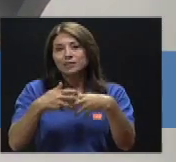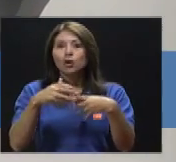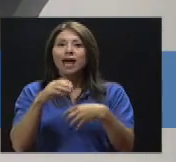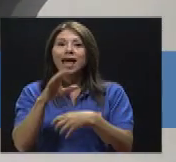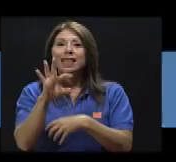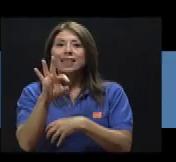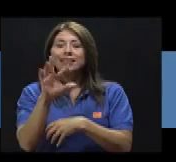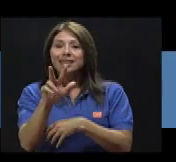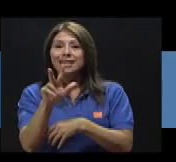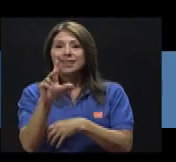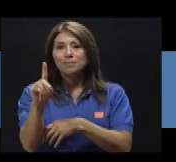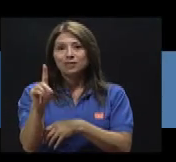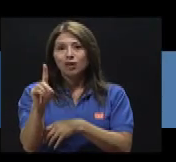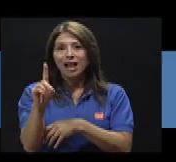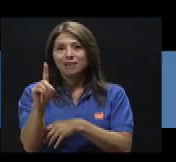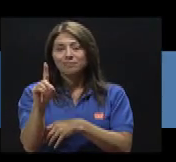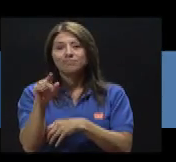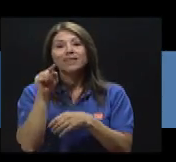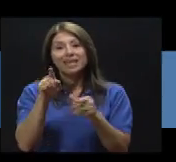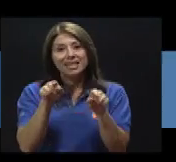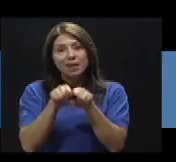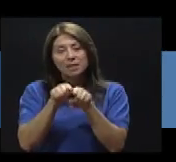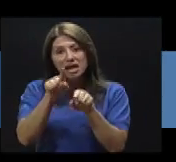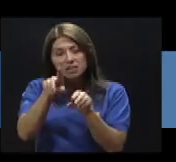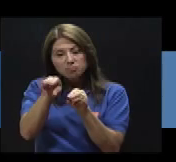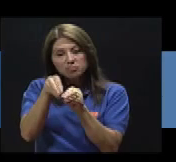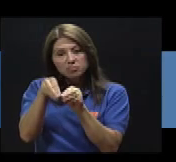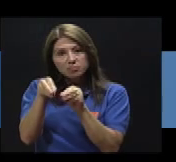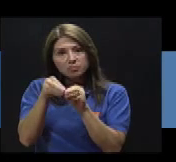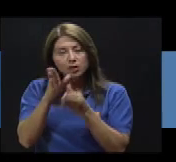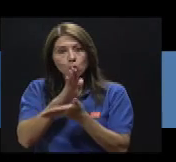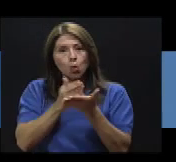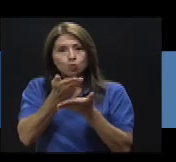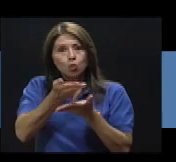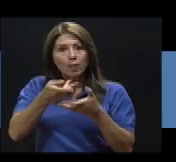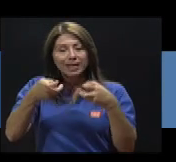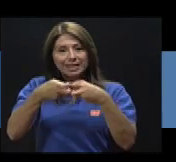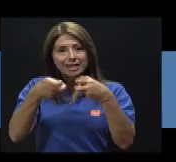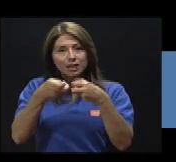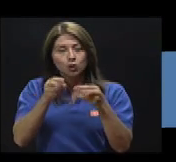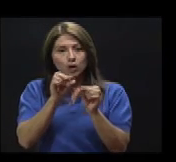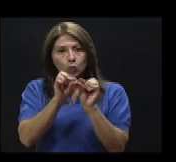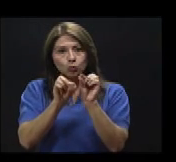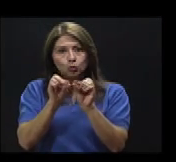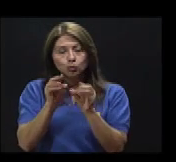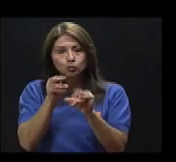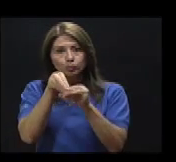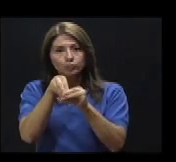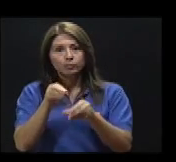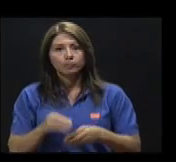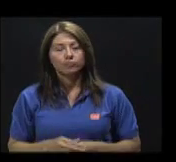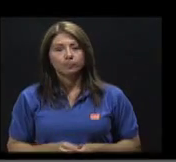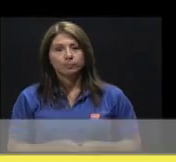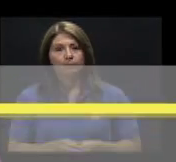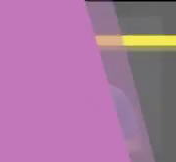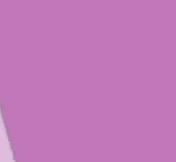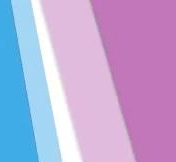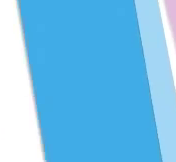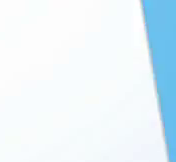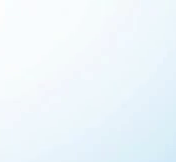Se imprime el audífono en una impresora tridimensional y, finalmente, se le colocan los componentes electrónicos.